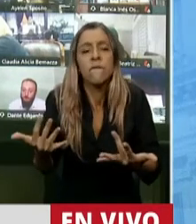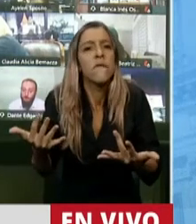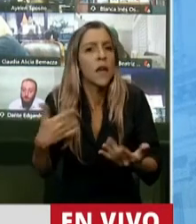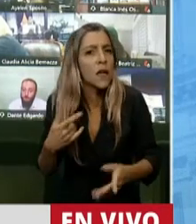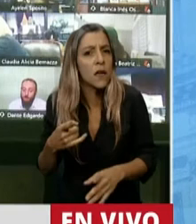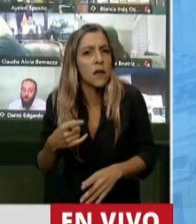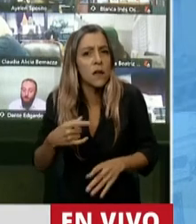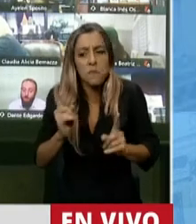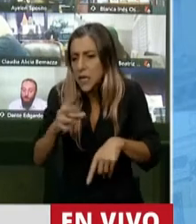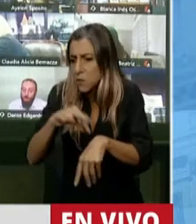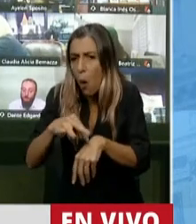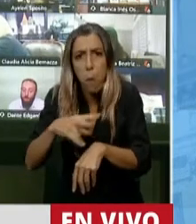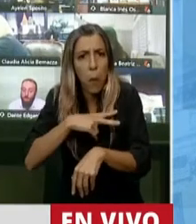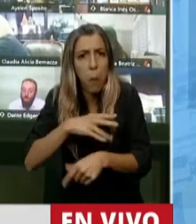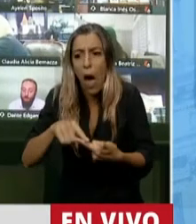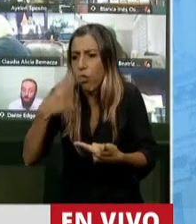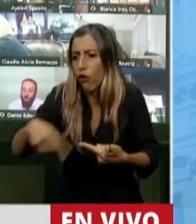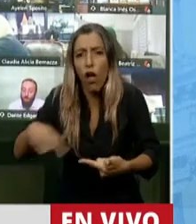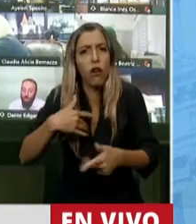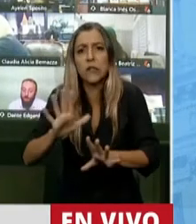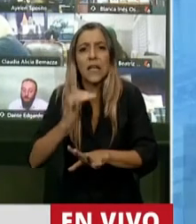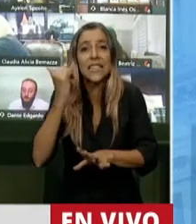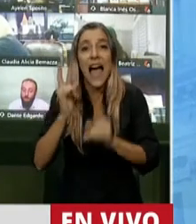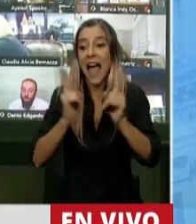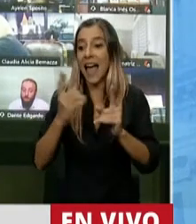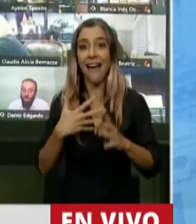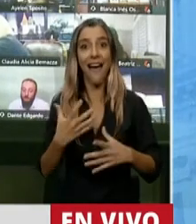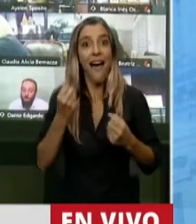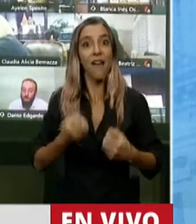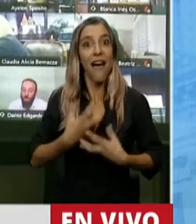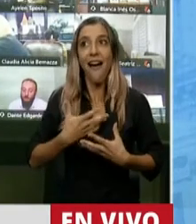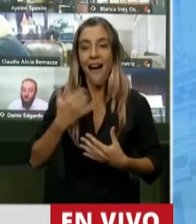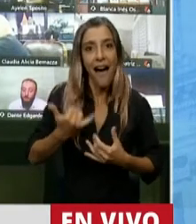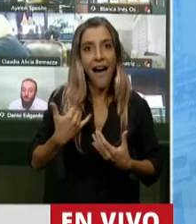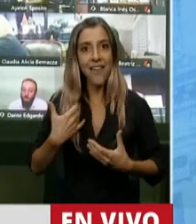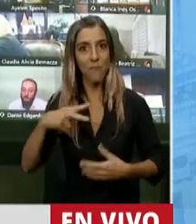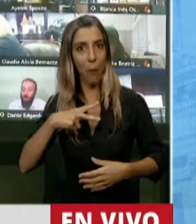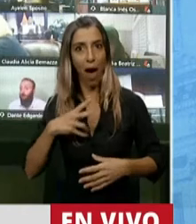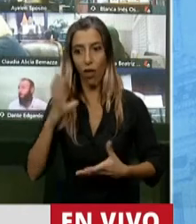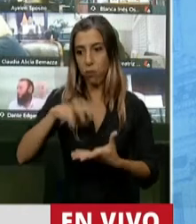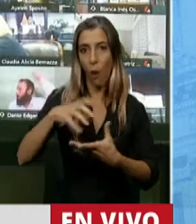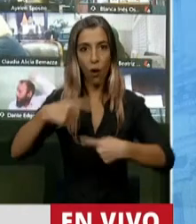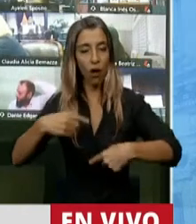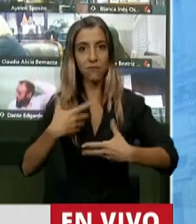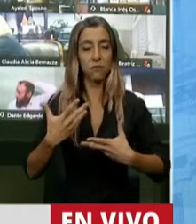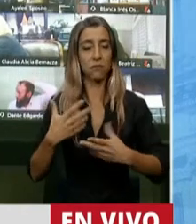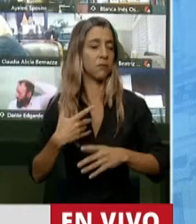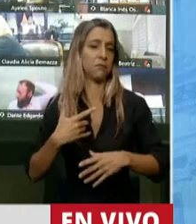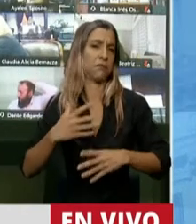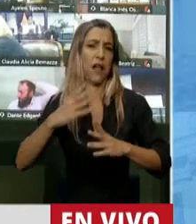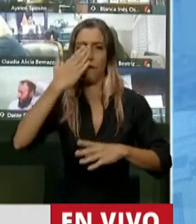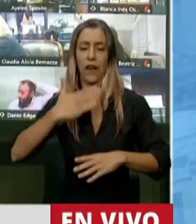inquietud o incentivo a realizar algo en lo privado. Y entonces debo coincidir con